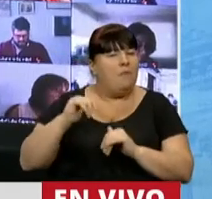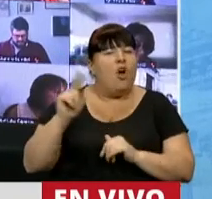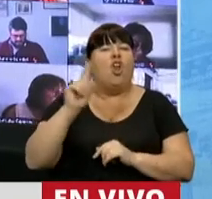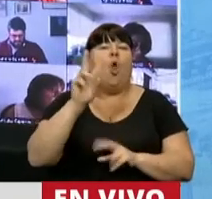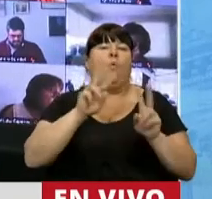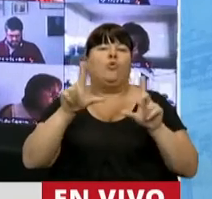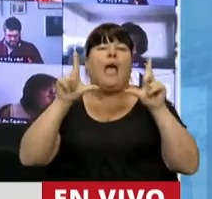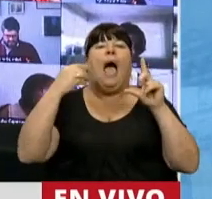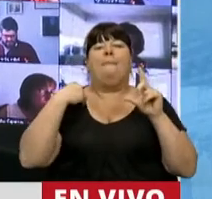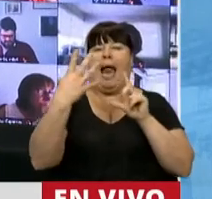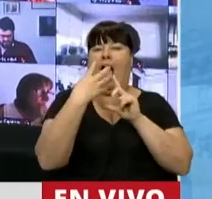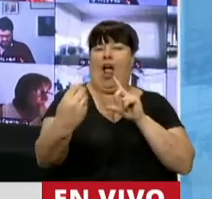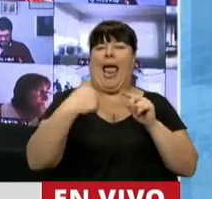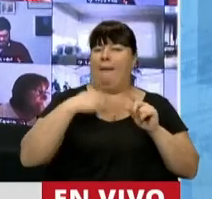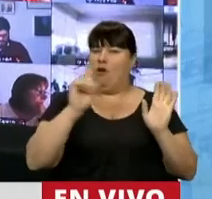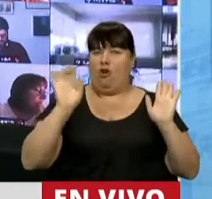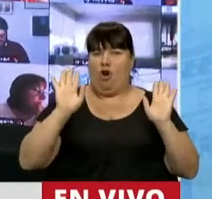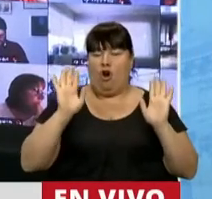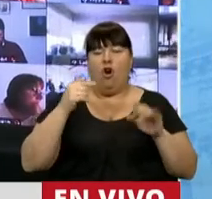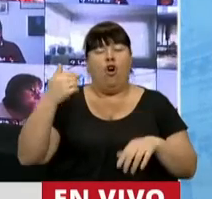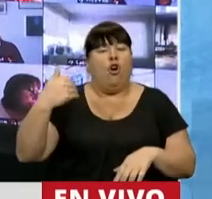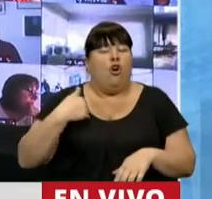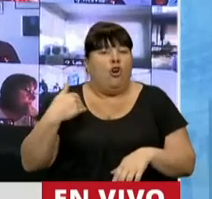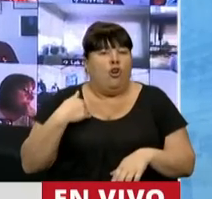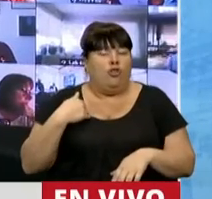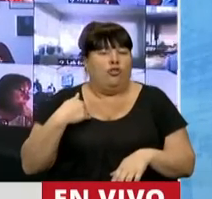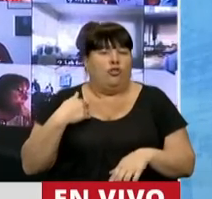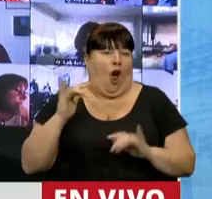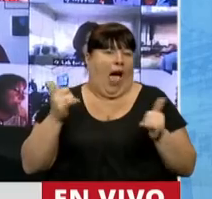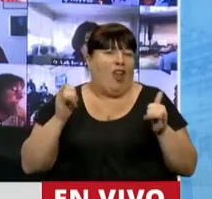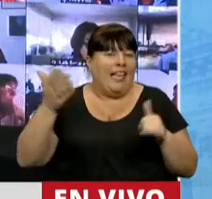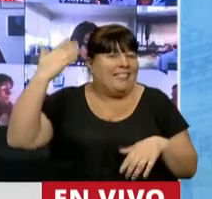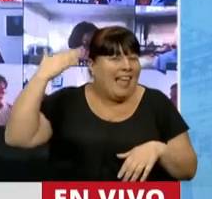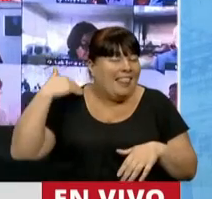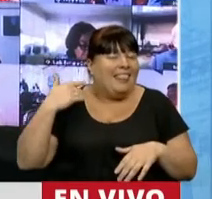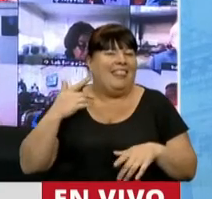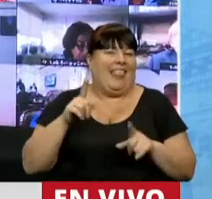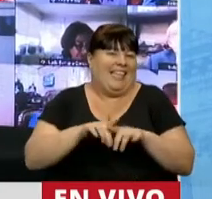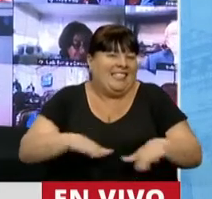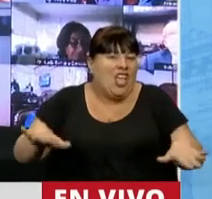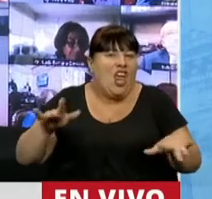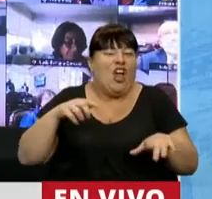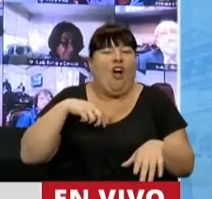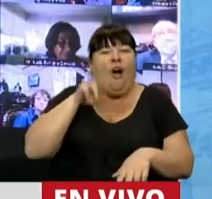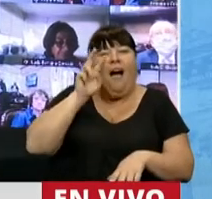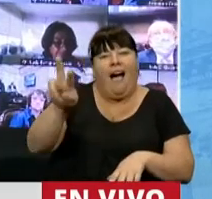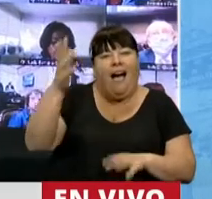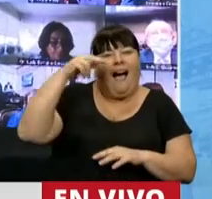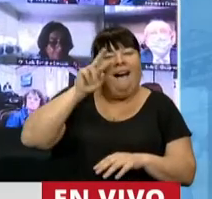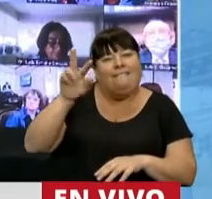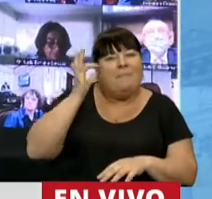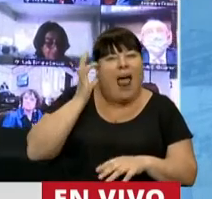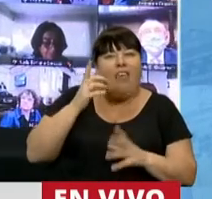nunca buscó ser un ejemplo. Yo como todo adolescente, como niño, cuando lo veía